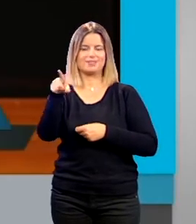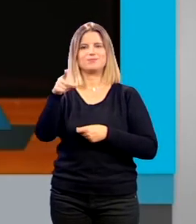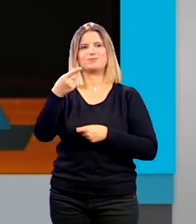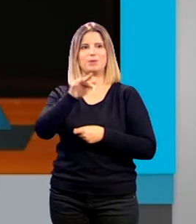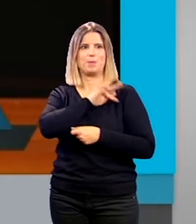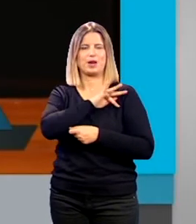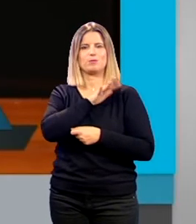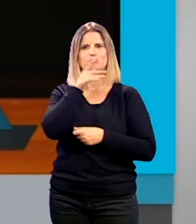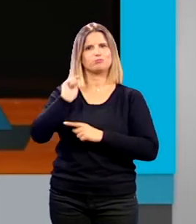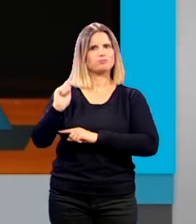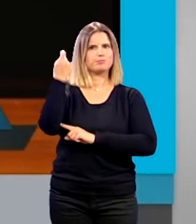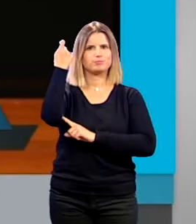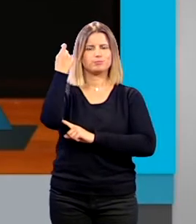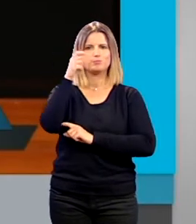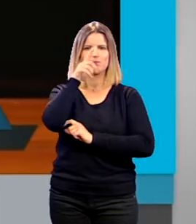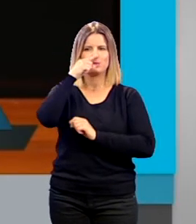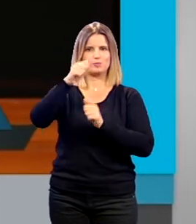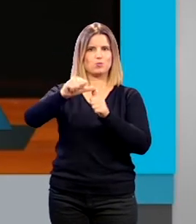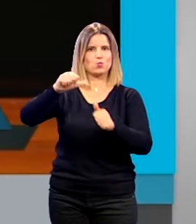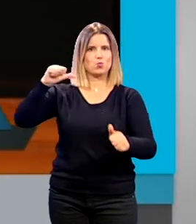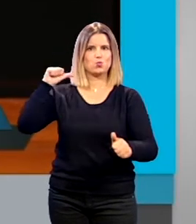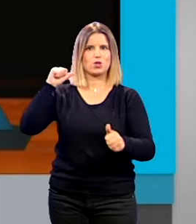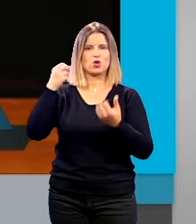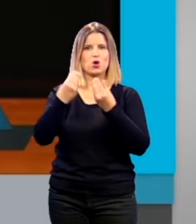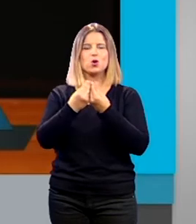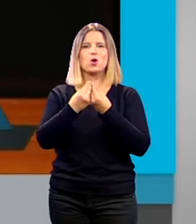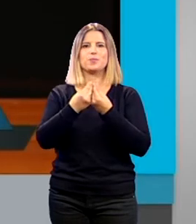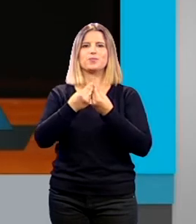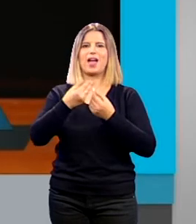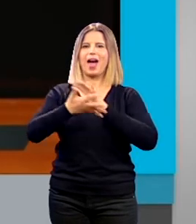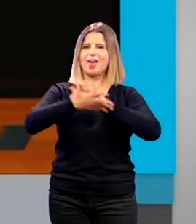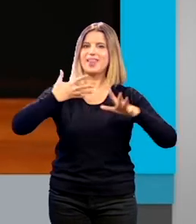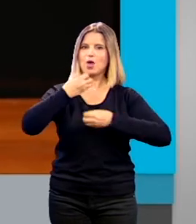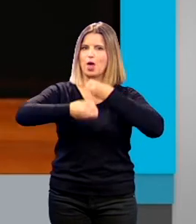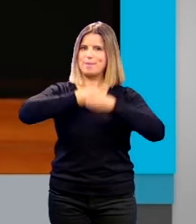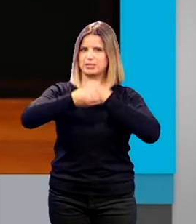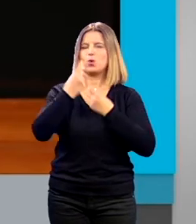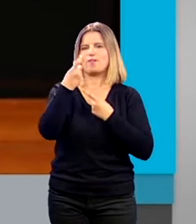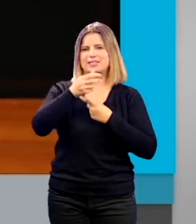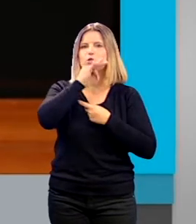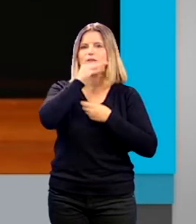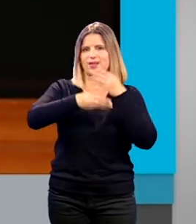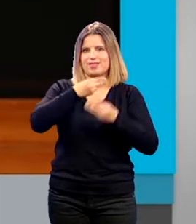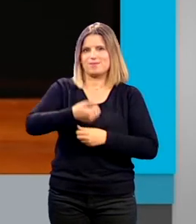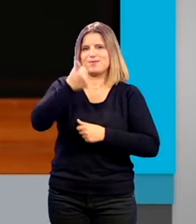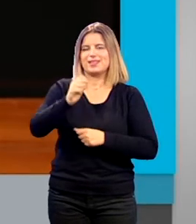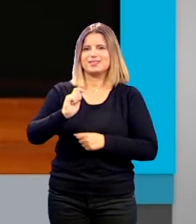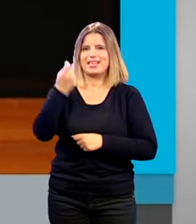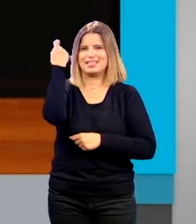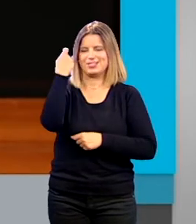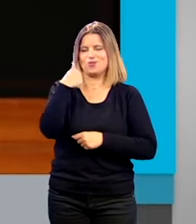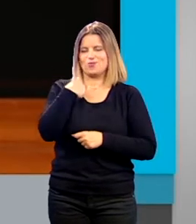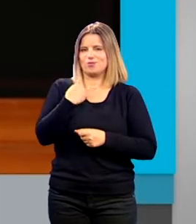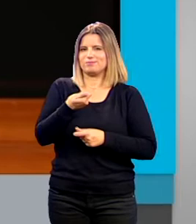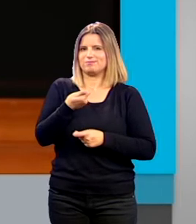tuvimos durante todos estos años con el IMSS que todavía tiene que cosechar muchos más éxitos y estaré detrás de la